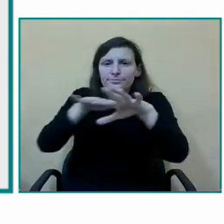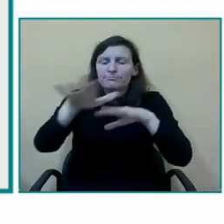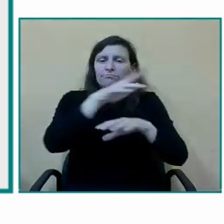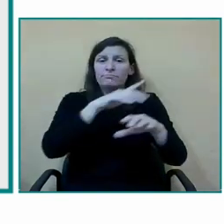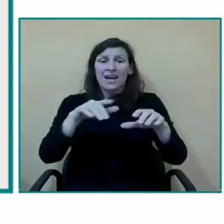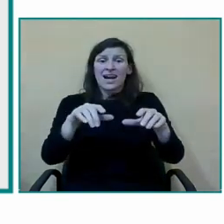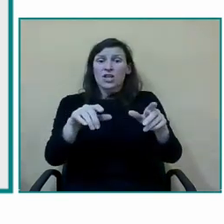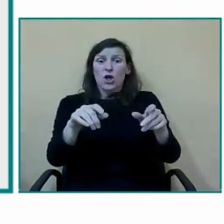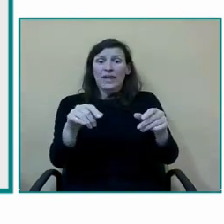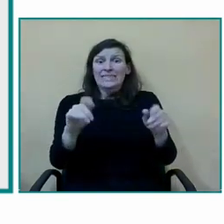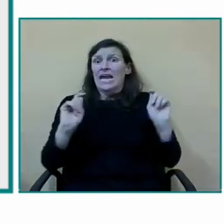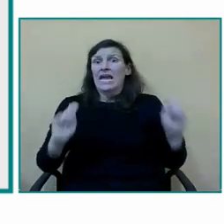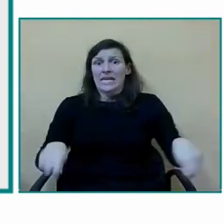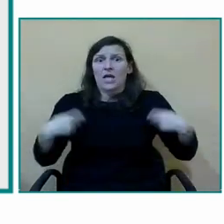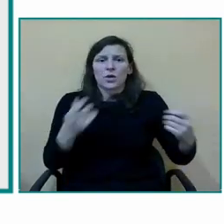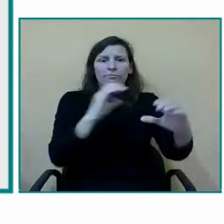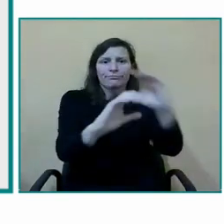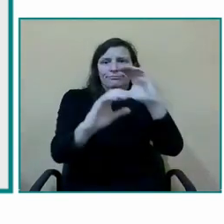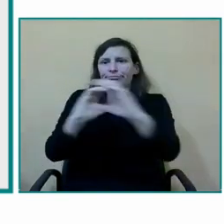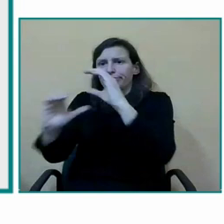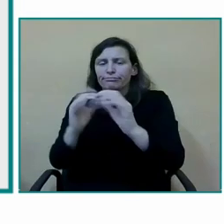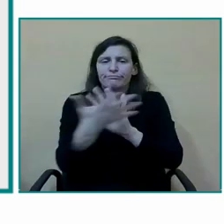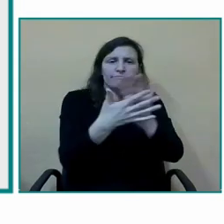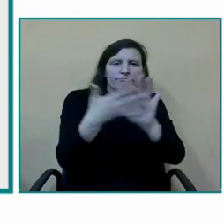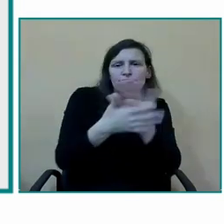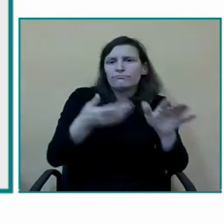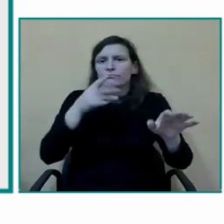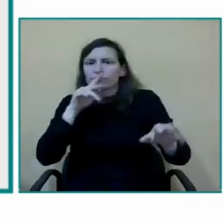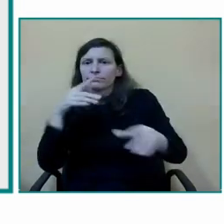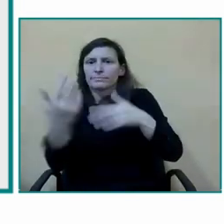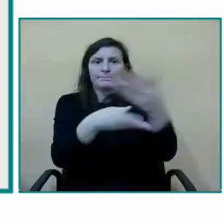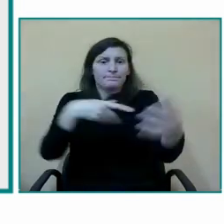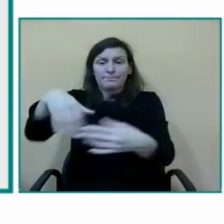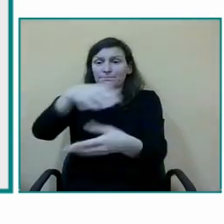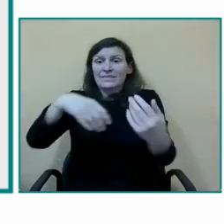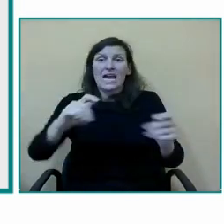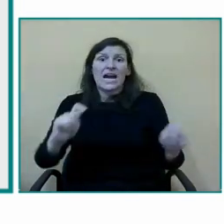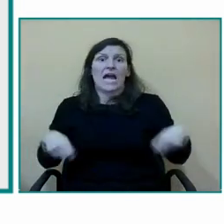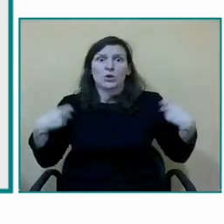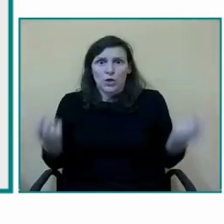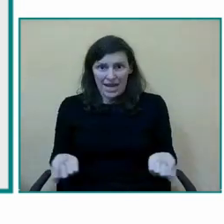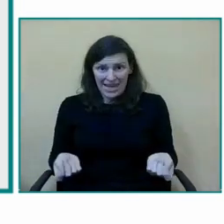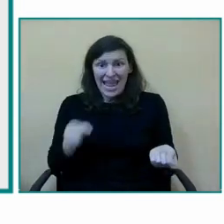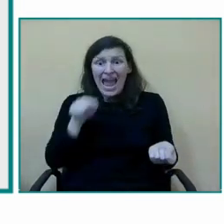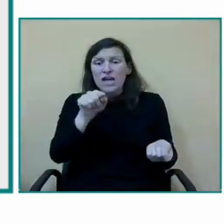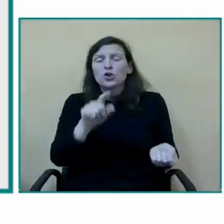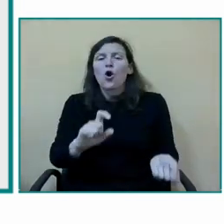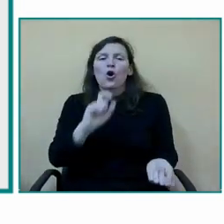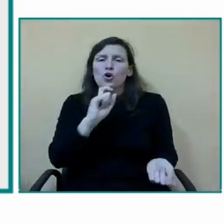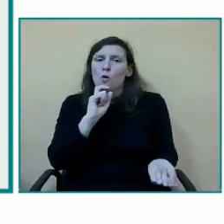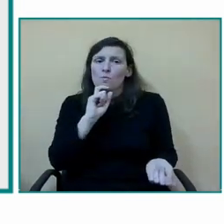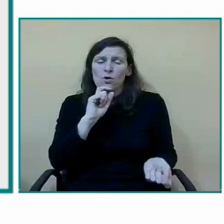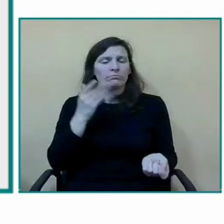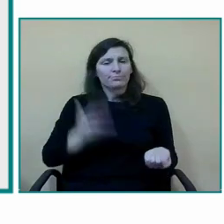beneficios que le aporta dicha educación y modalidad para ello vamos a contar con dos figuras clave el tutor que es el